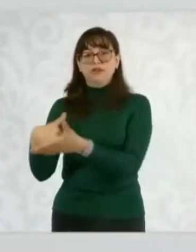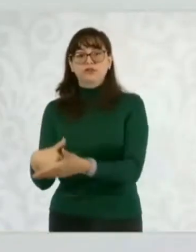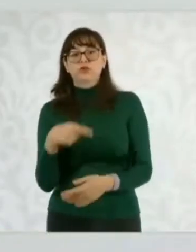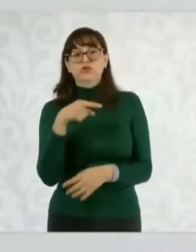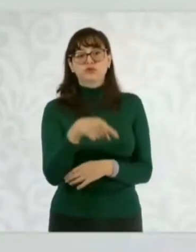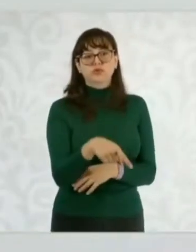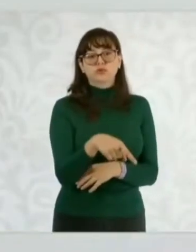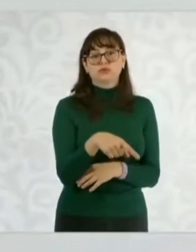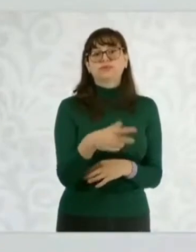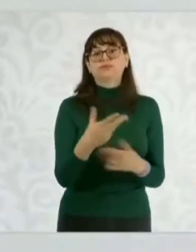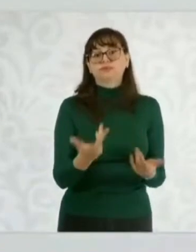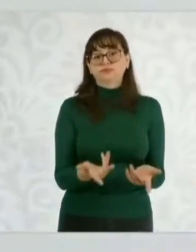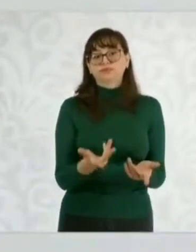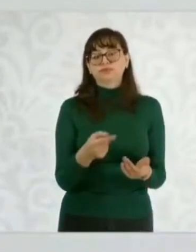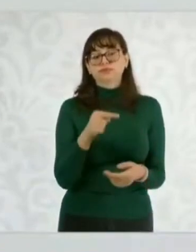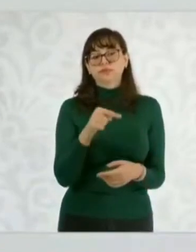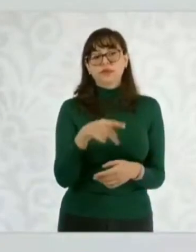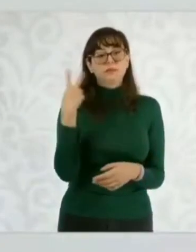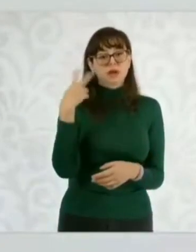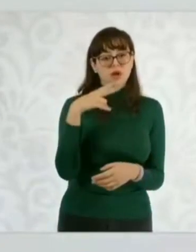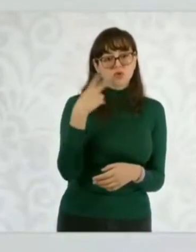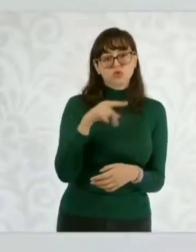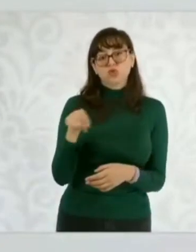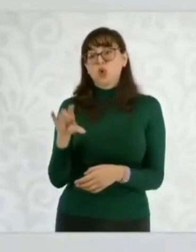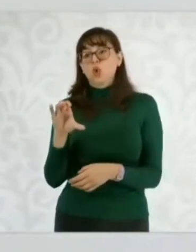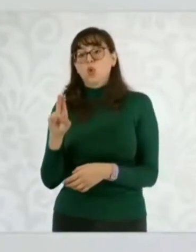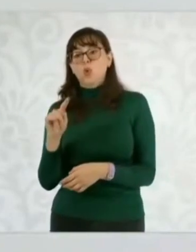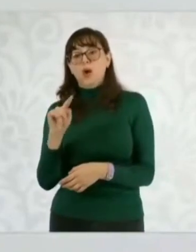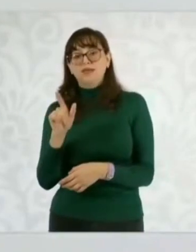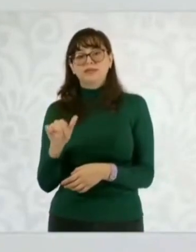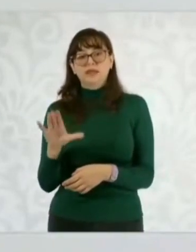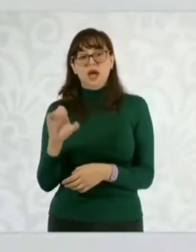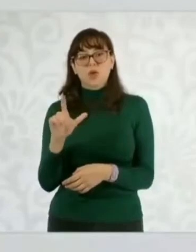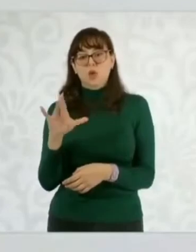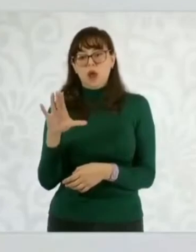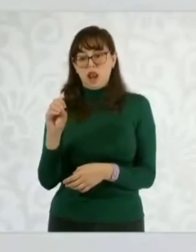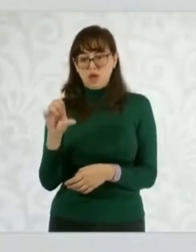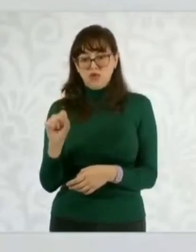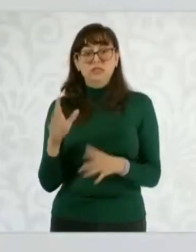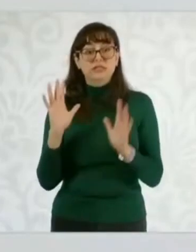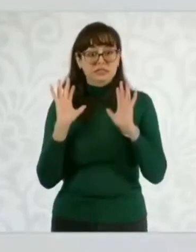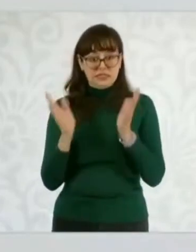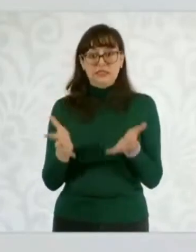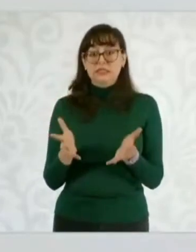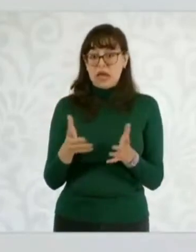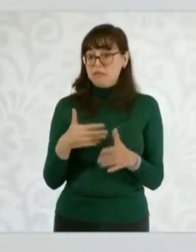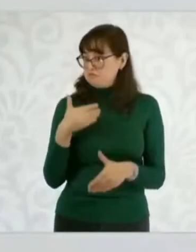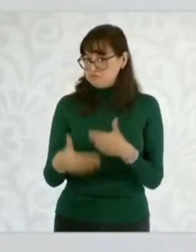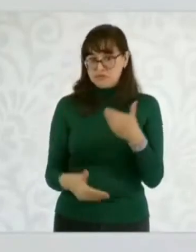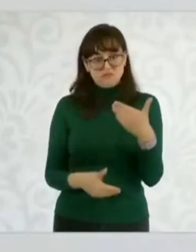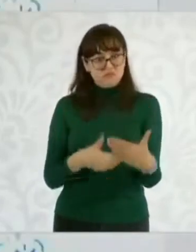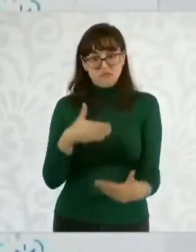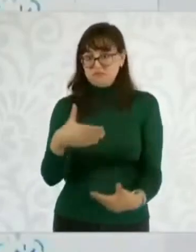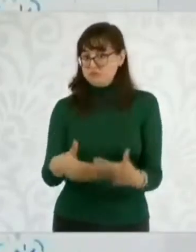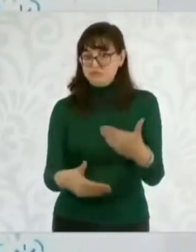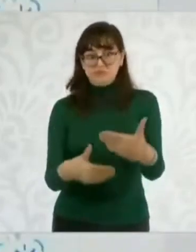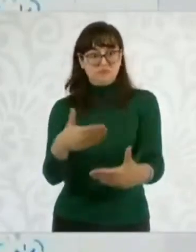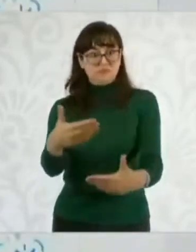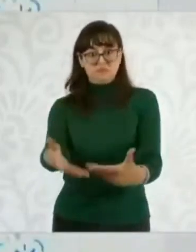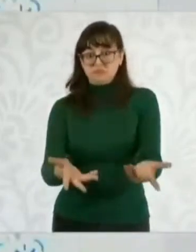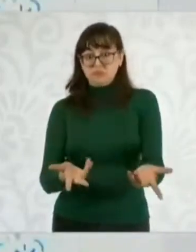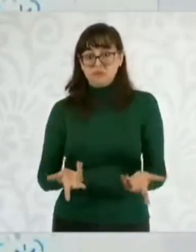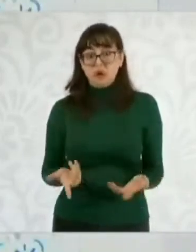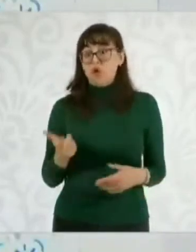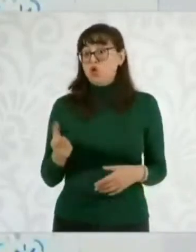entiendo que ya se pidieron las grúas y se va a desarrollar. Entonces, tanto los del